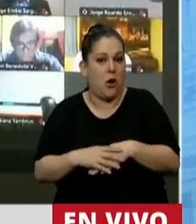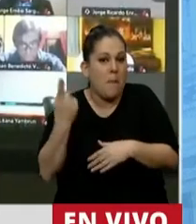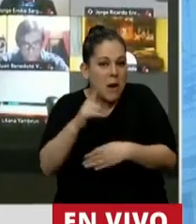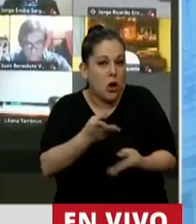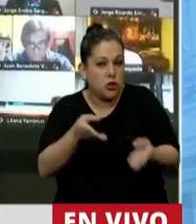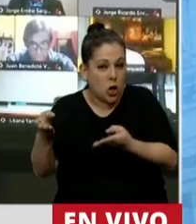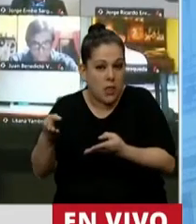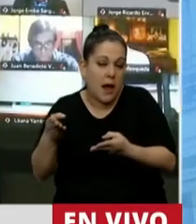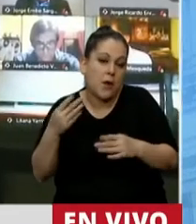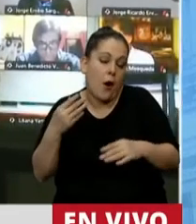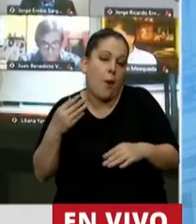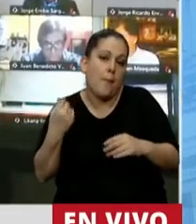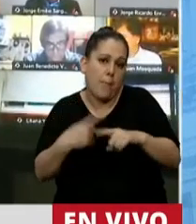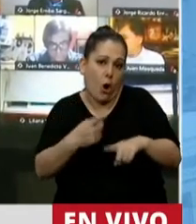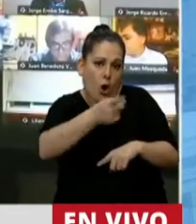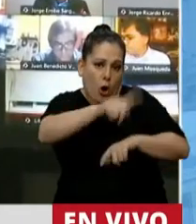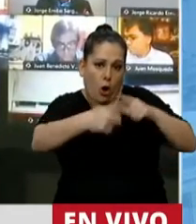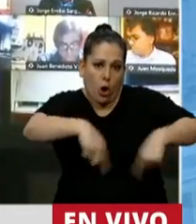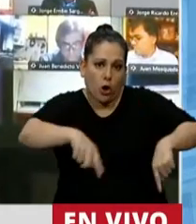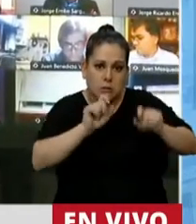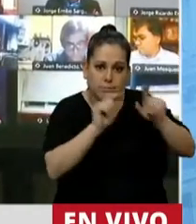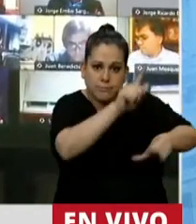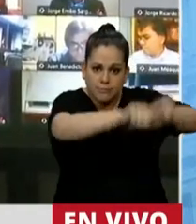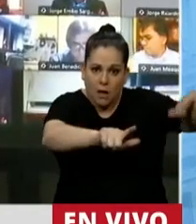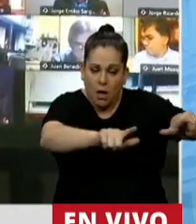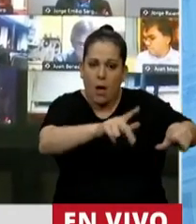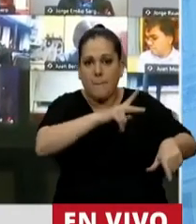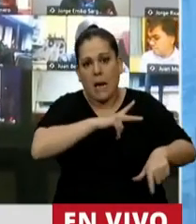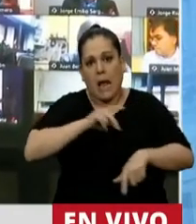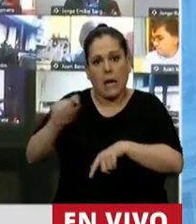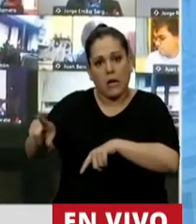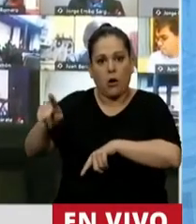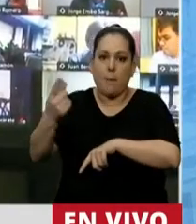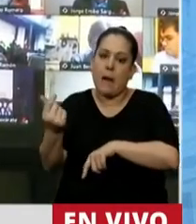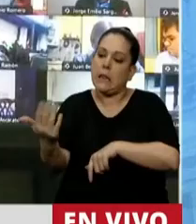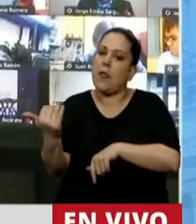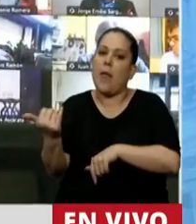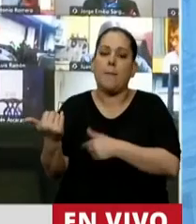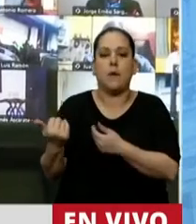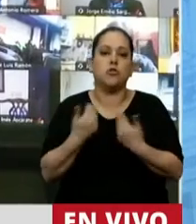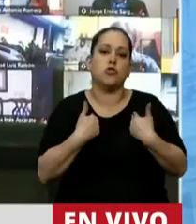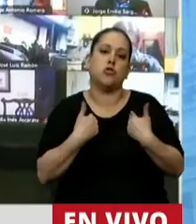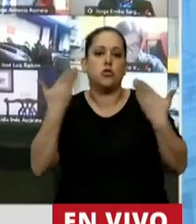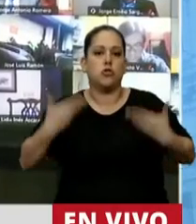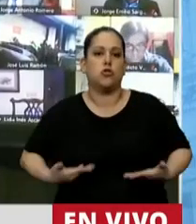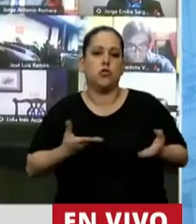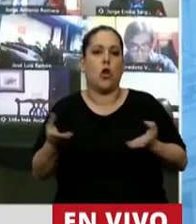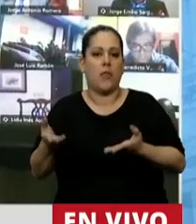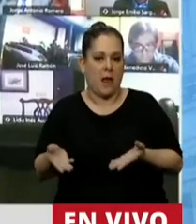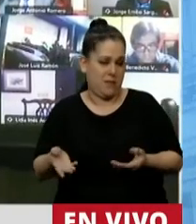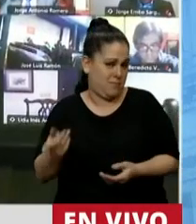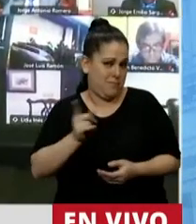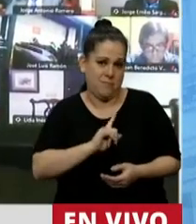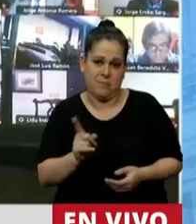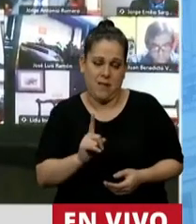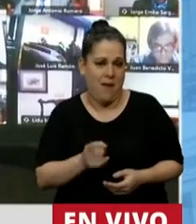solidario con lo ajeno, porque es fácil ser solidario con la plata ajena. Es fácil dictar leyes y